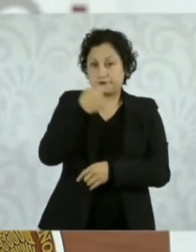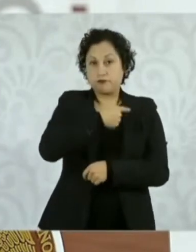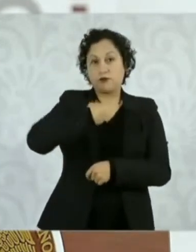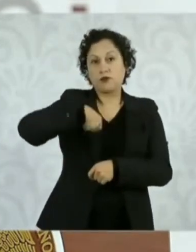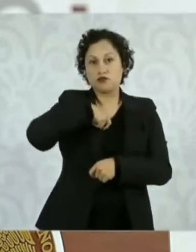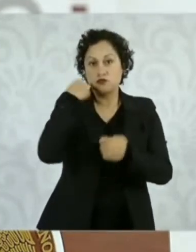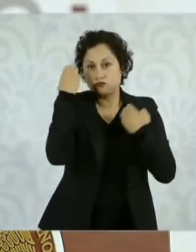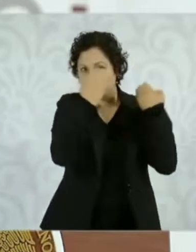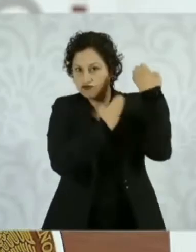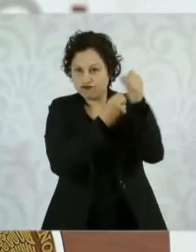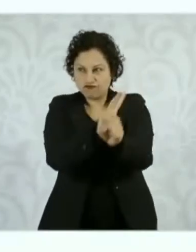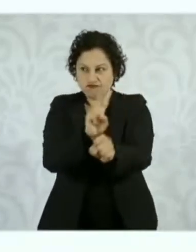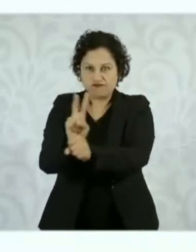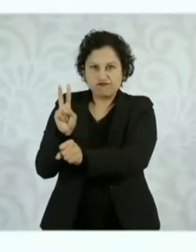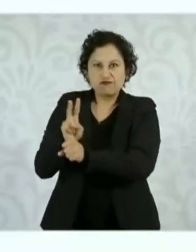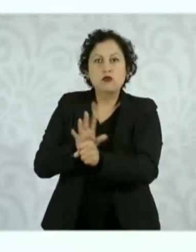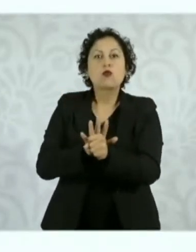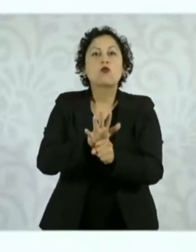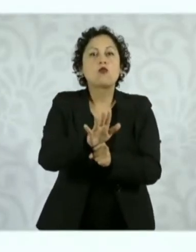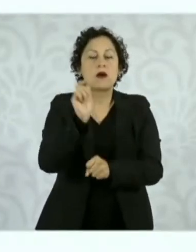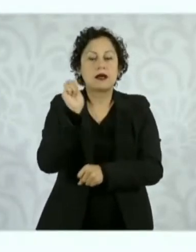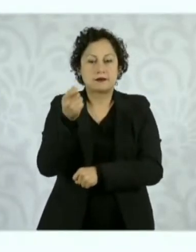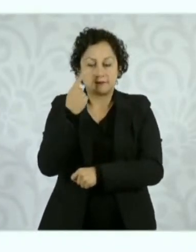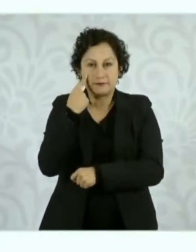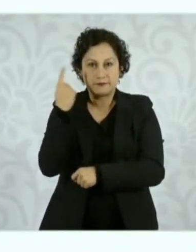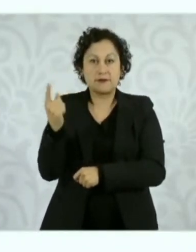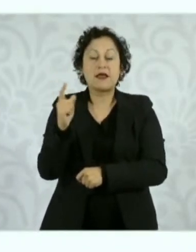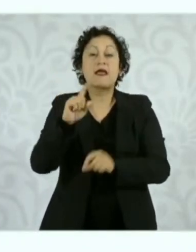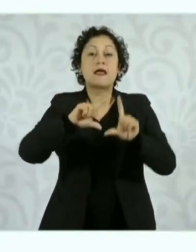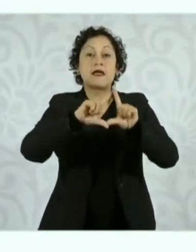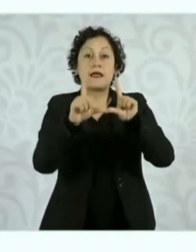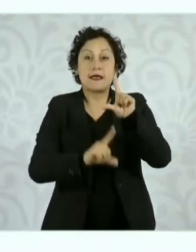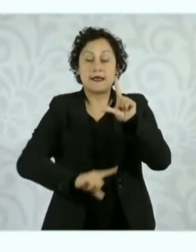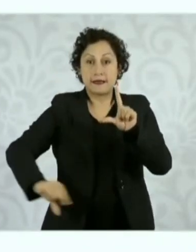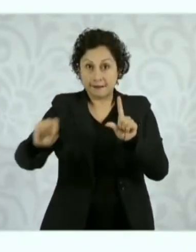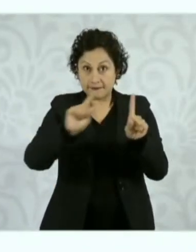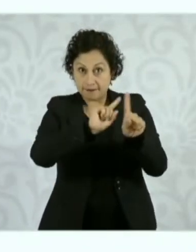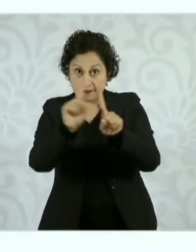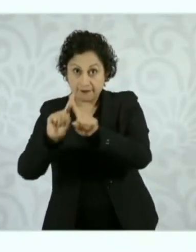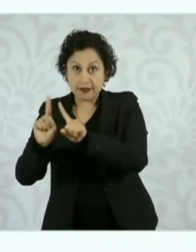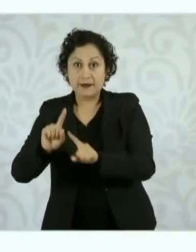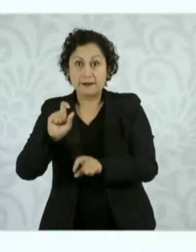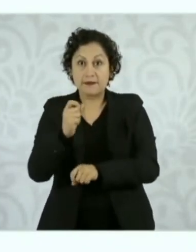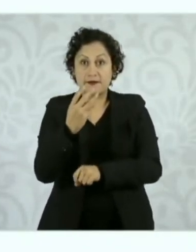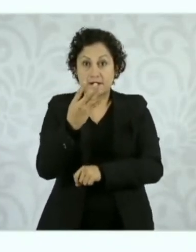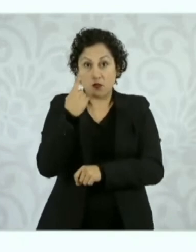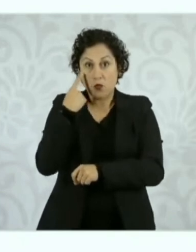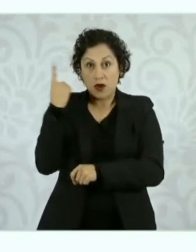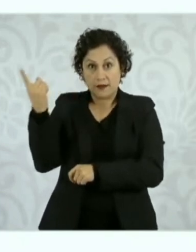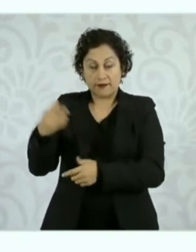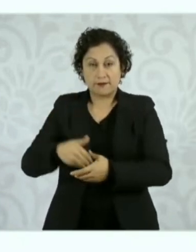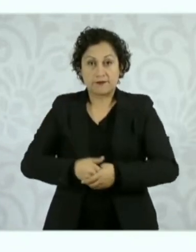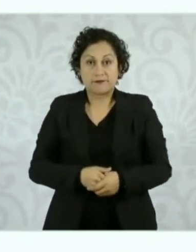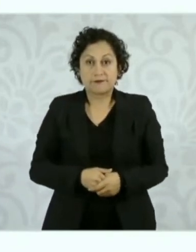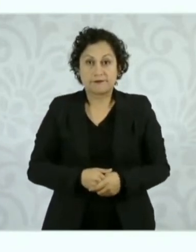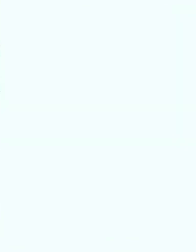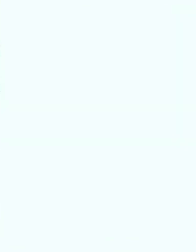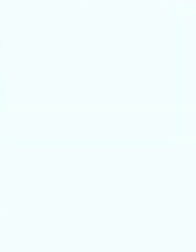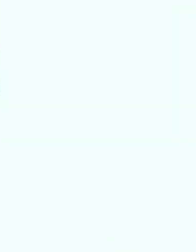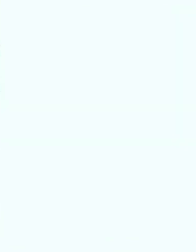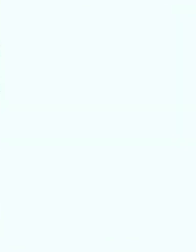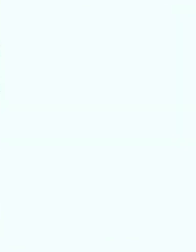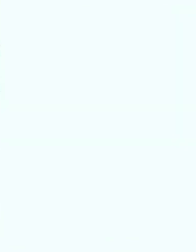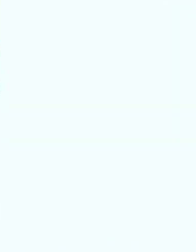Recordemos que lo que monitoreamos son 24 productos de una canasta referencial y en este caso la suma de ellos